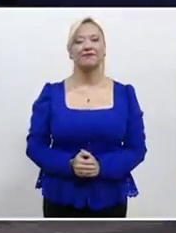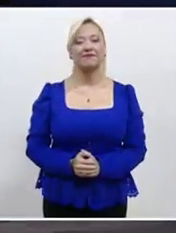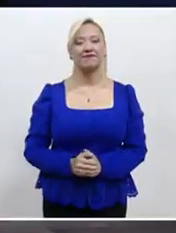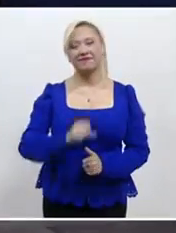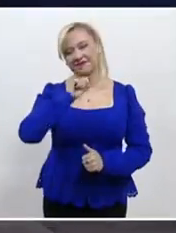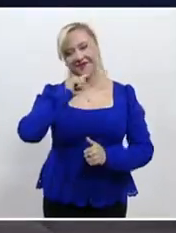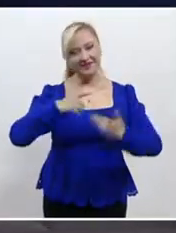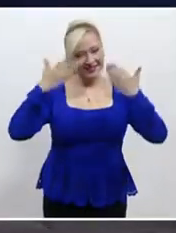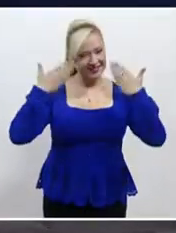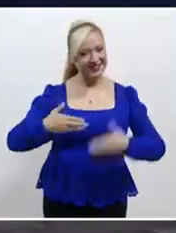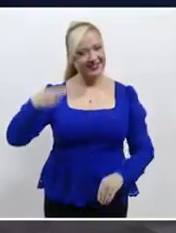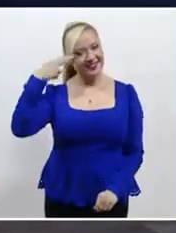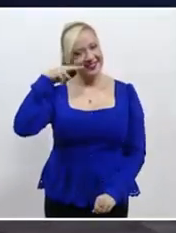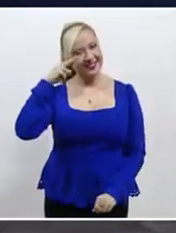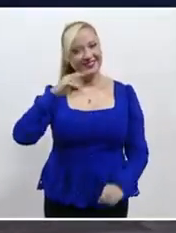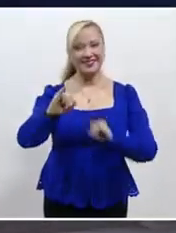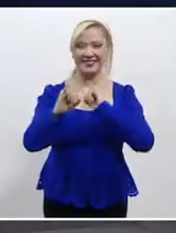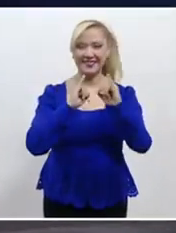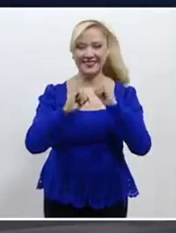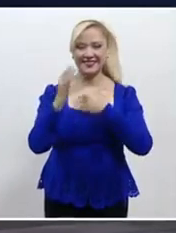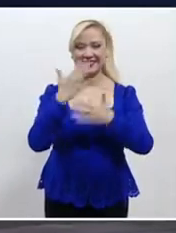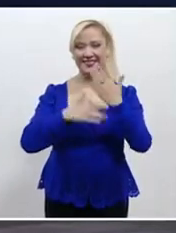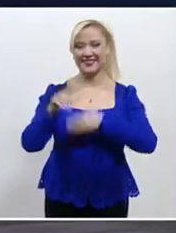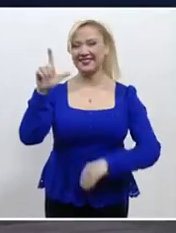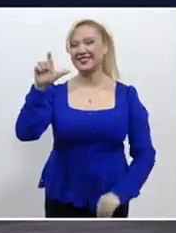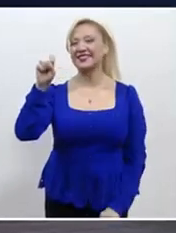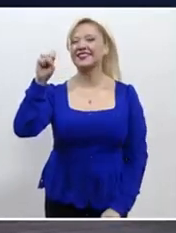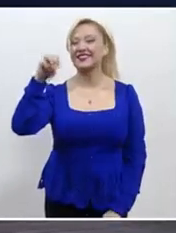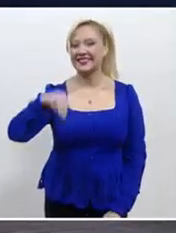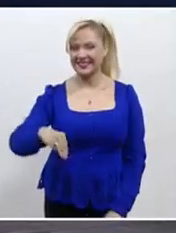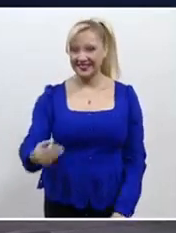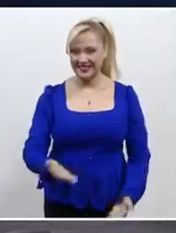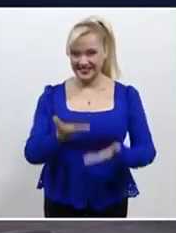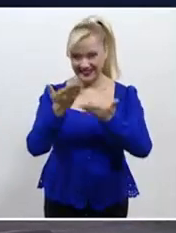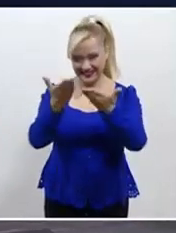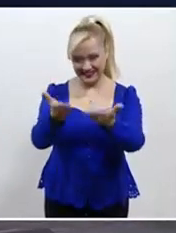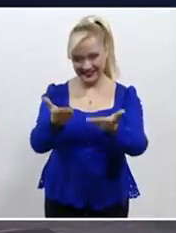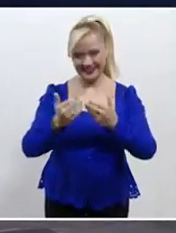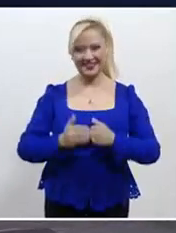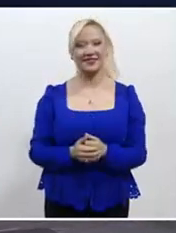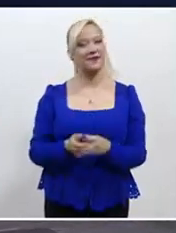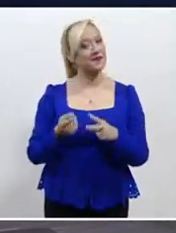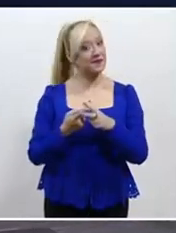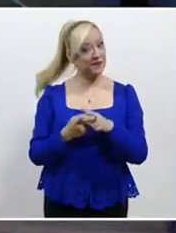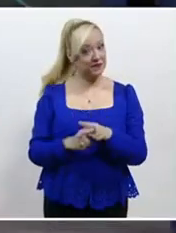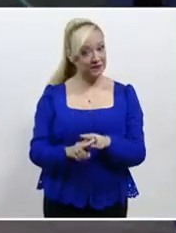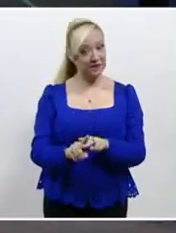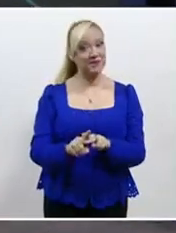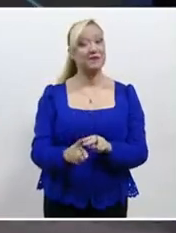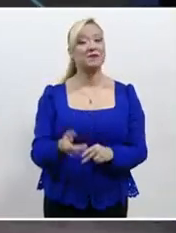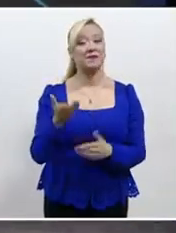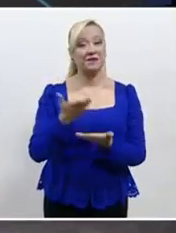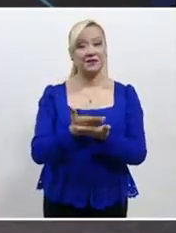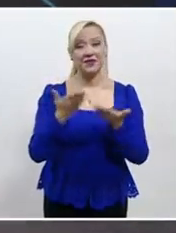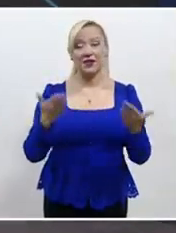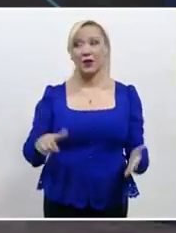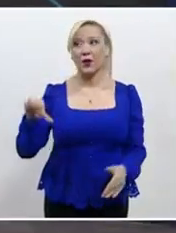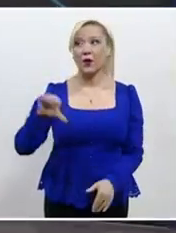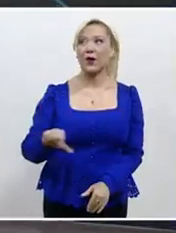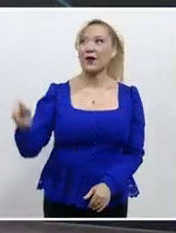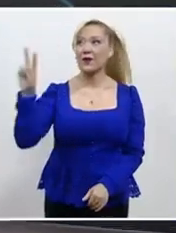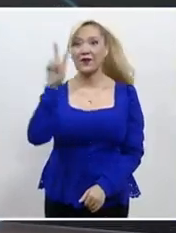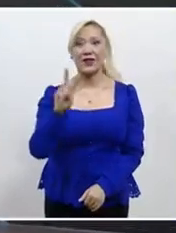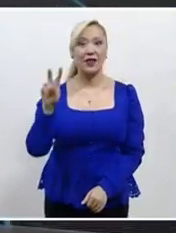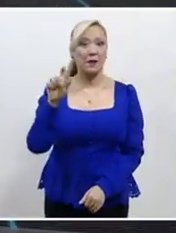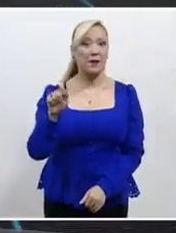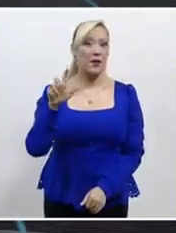También saludo a Nidia Díaz, quien nos acompaña en la interpretación en lengua de señas mexicana. Hoy es viernes 28